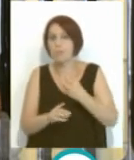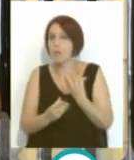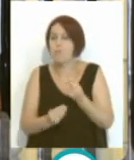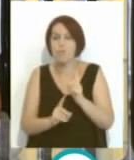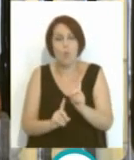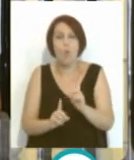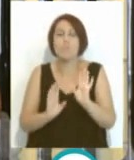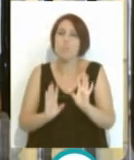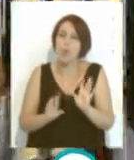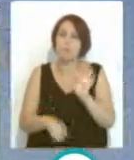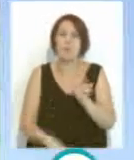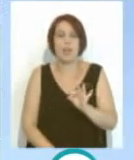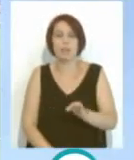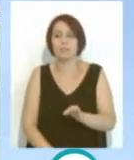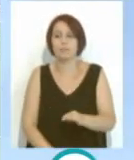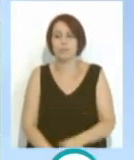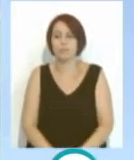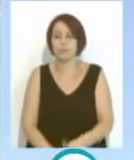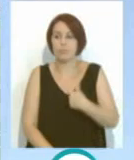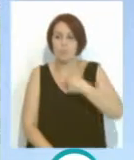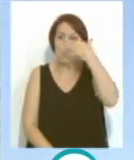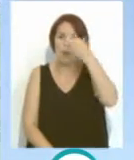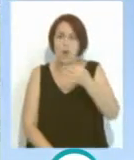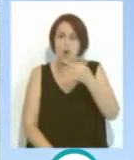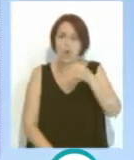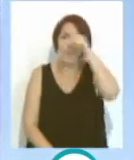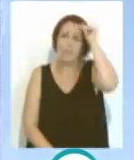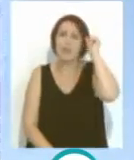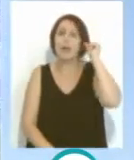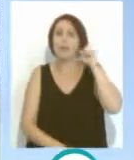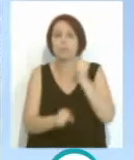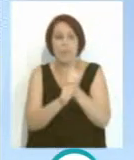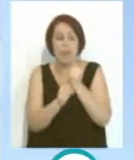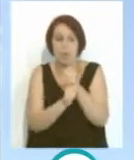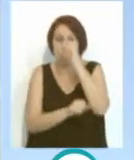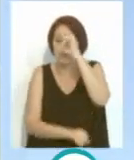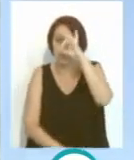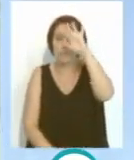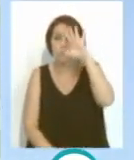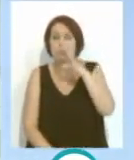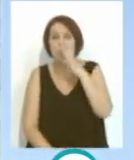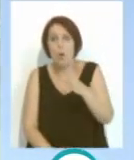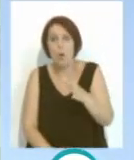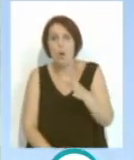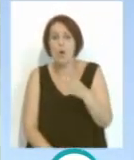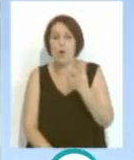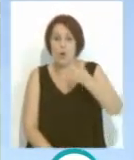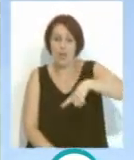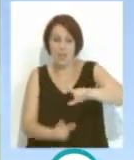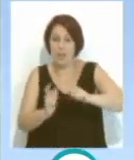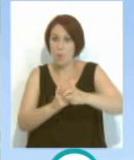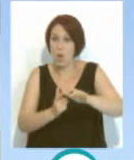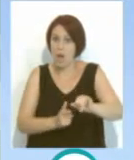Pero sí es verdad que yo creo que Cervera, ¿no? El trabajo que ha hecho es increíble porque viendo lo que tenía